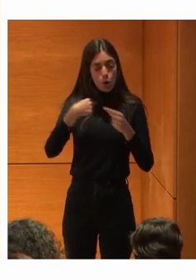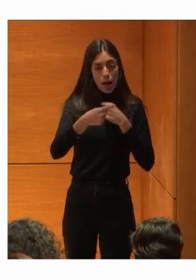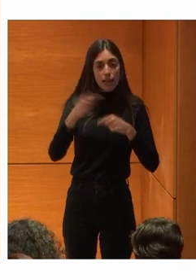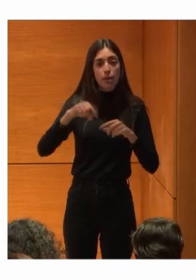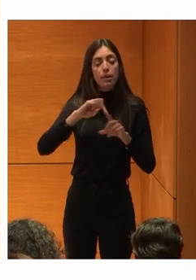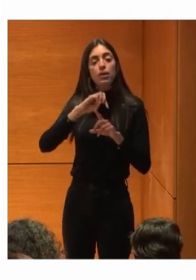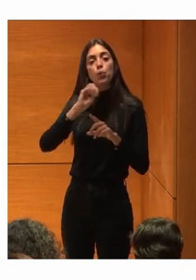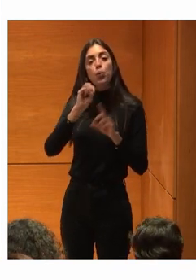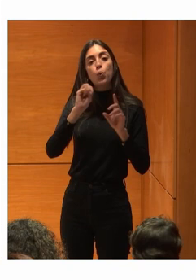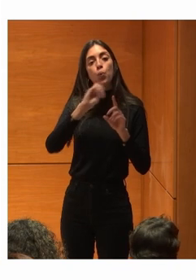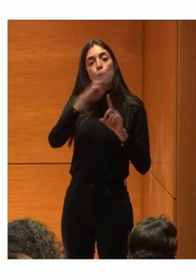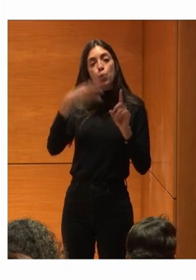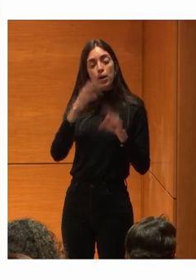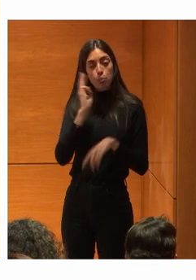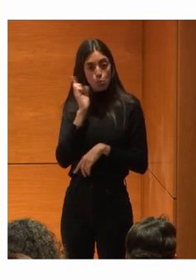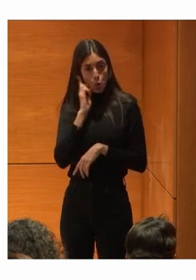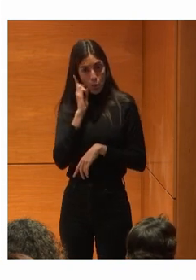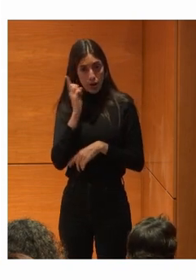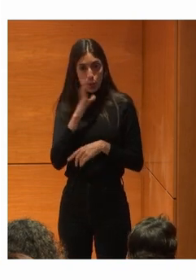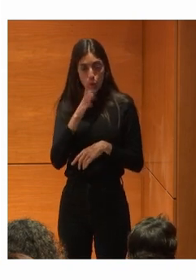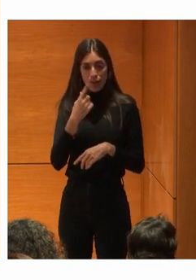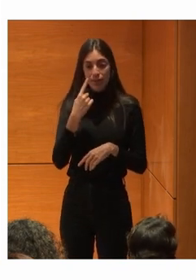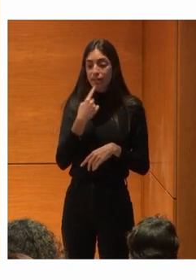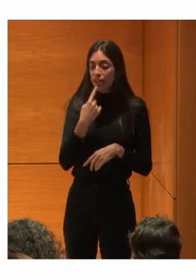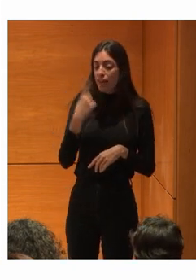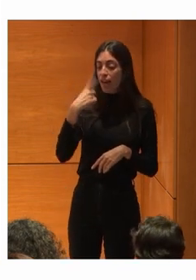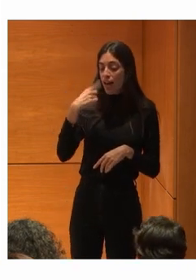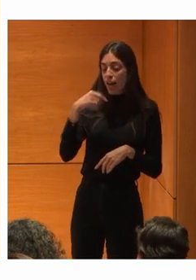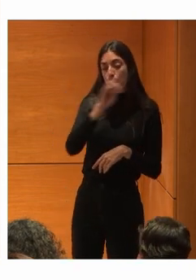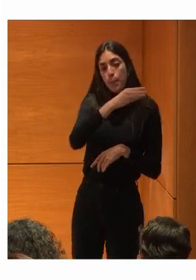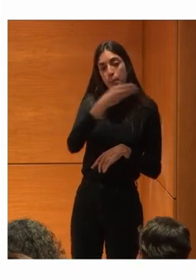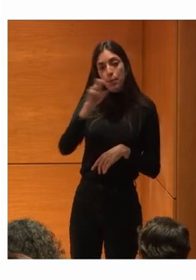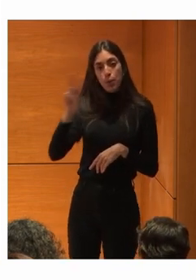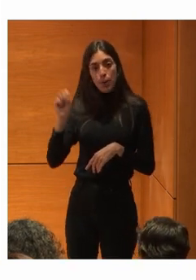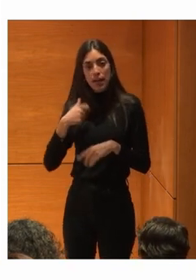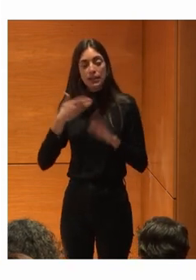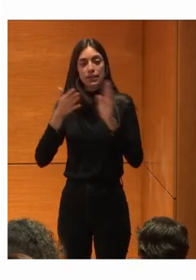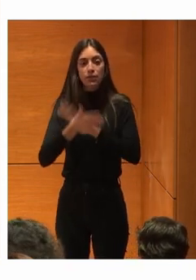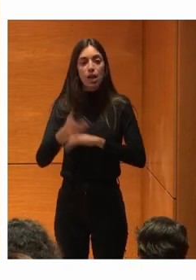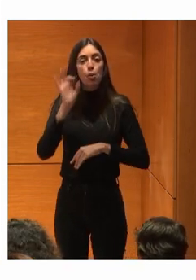financiera Dice que es El banco digital Del siglo XXI Eso es lo que decís Sí